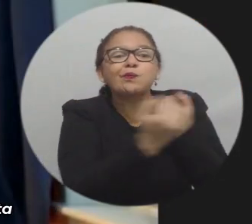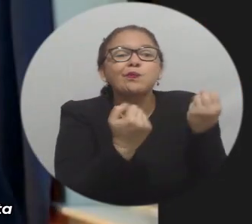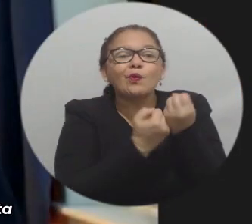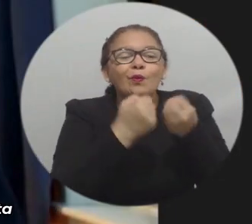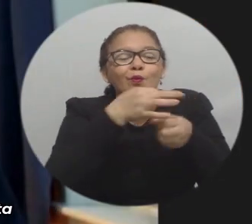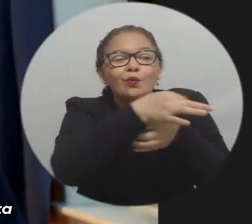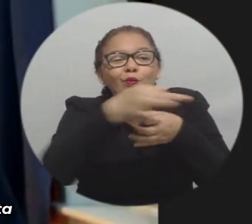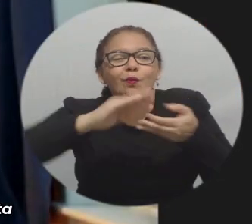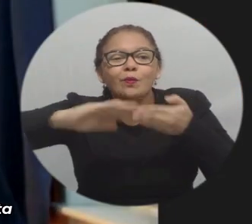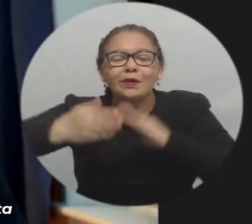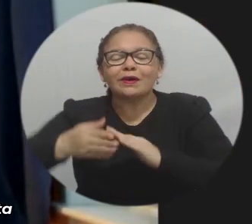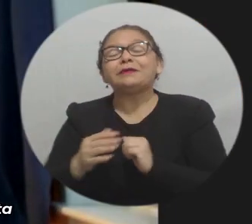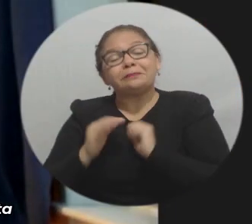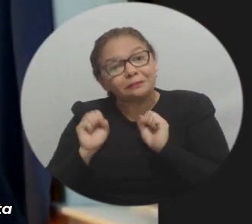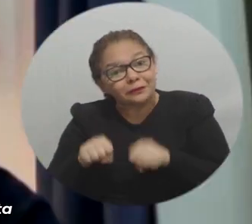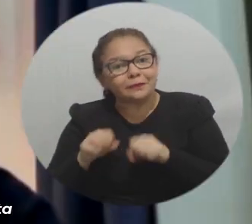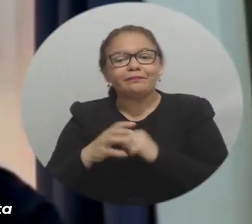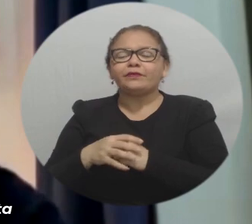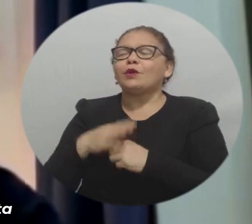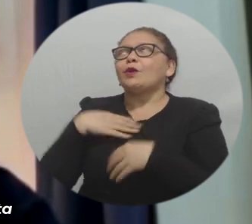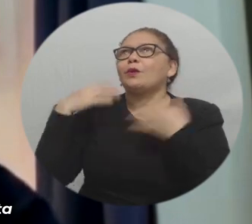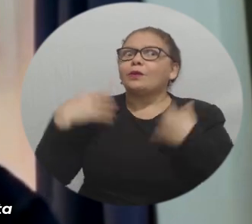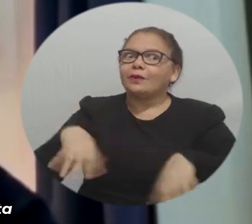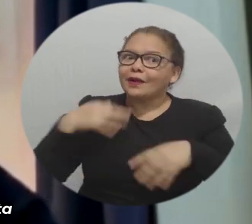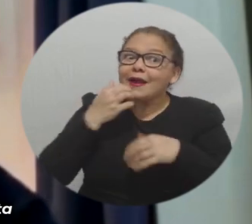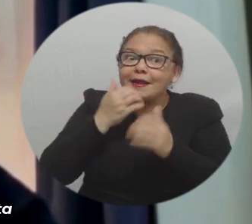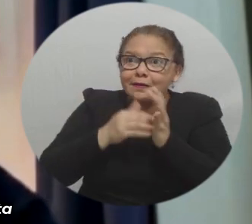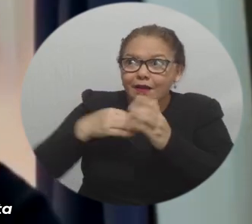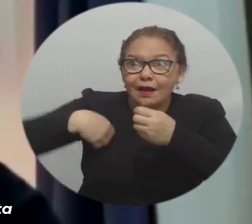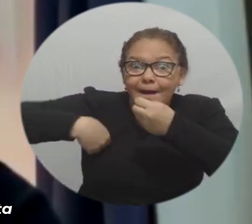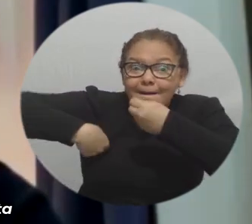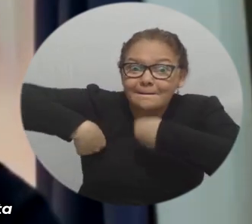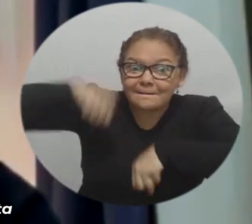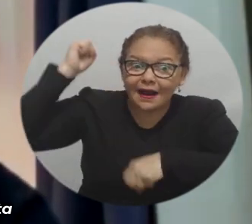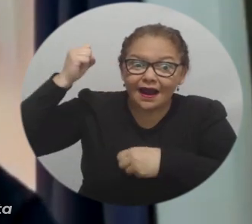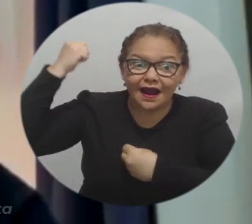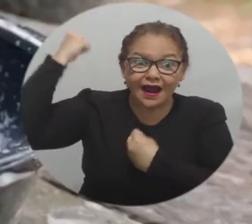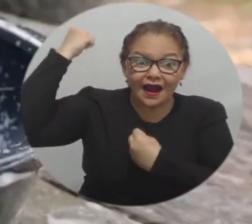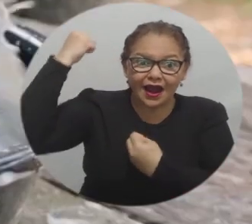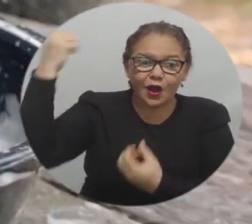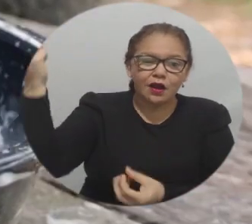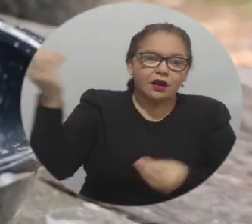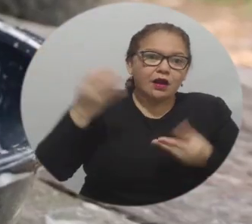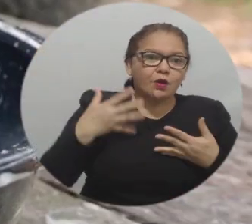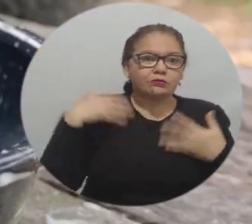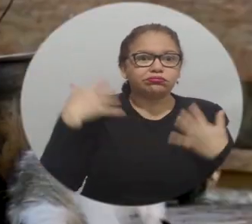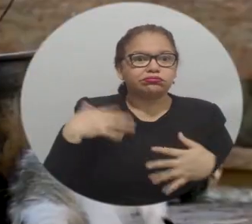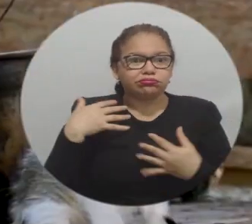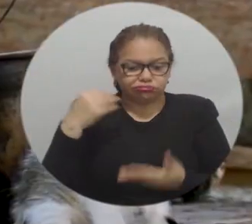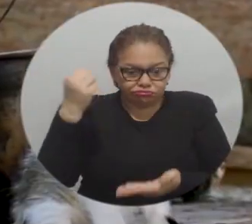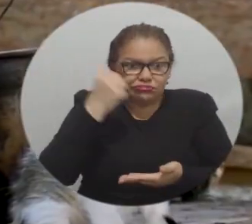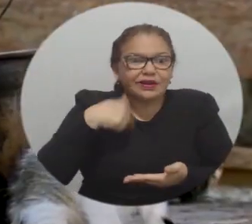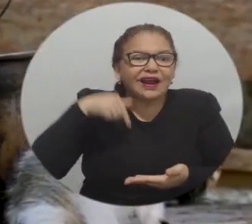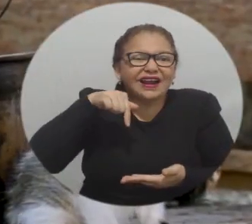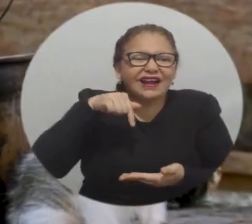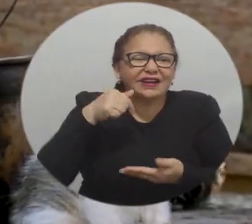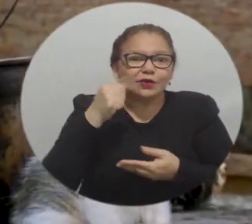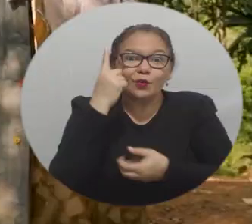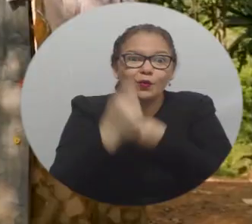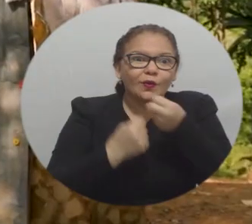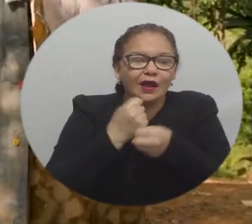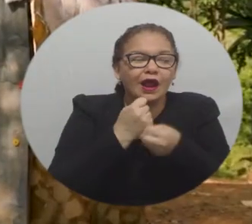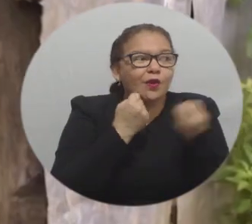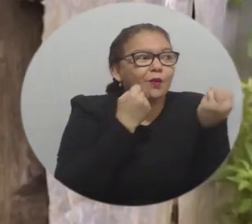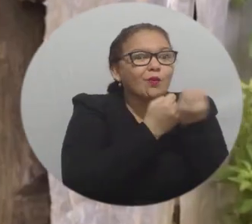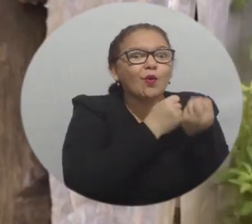comenzar a trabajar en la región del Pacífico. Ese premio nos ayudaría al menos a tener un año completo de operación en soluciones en el